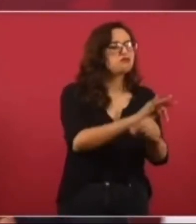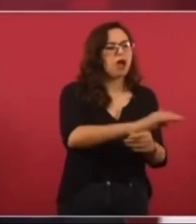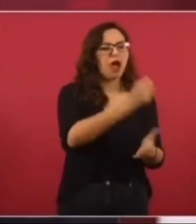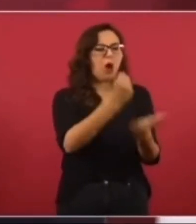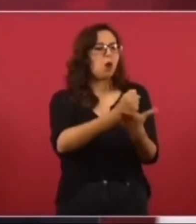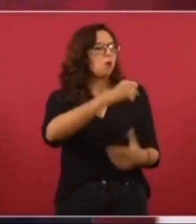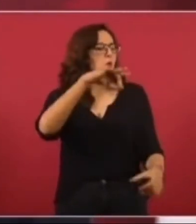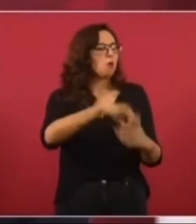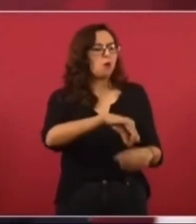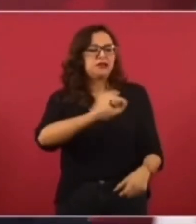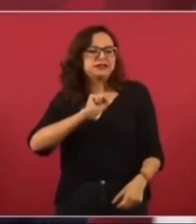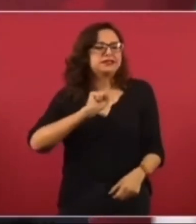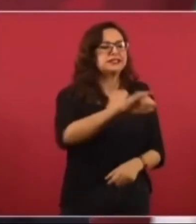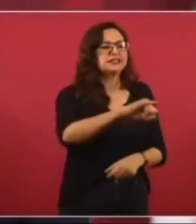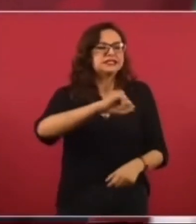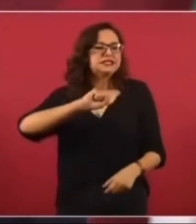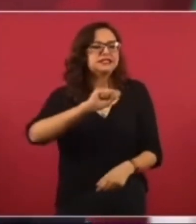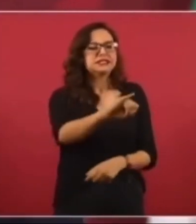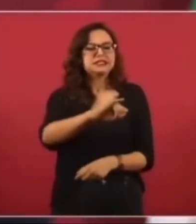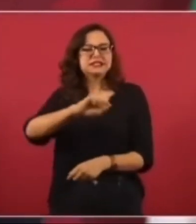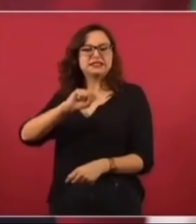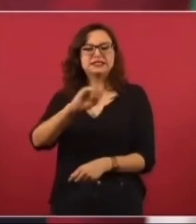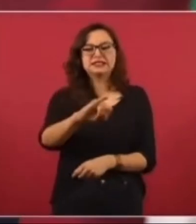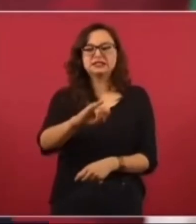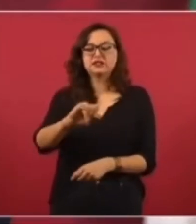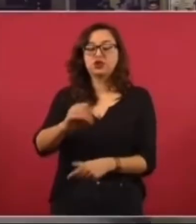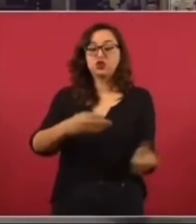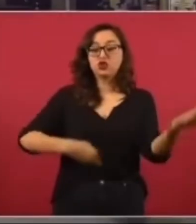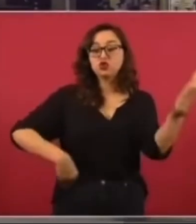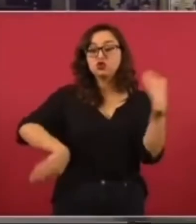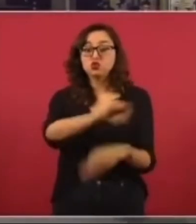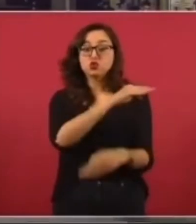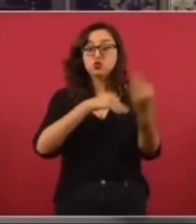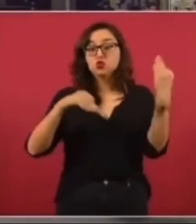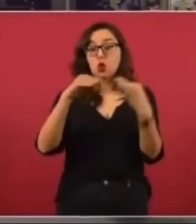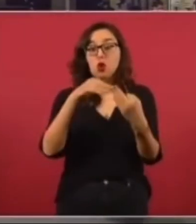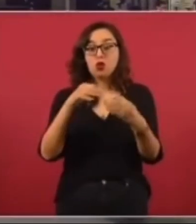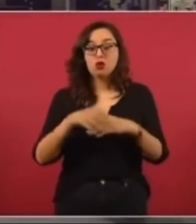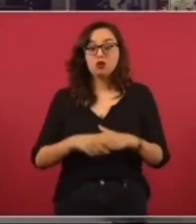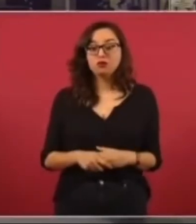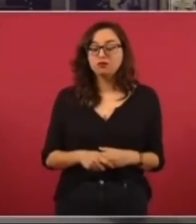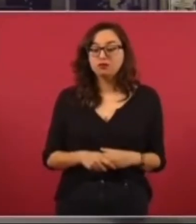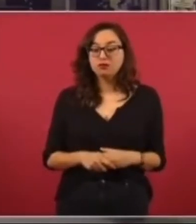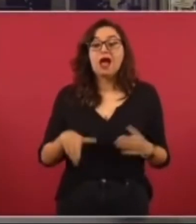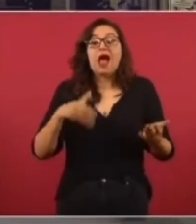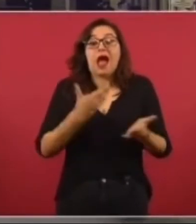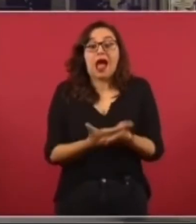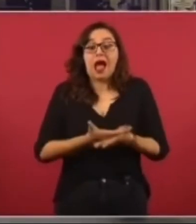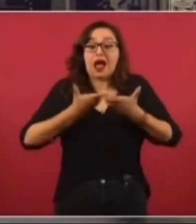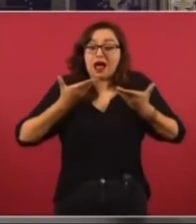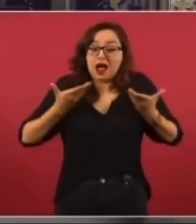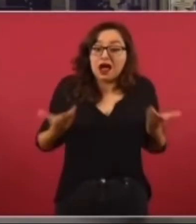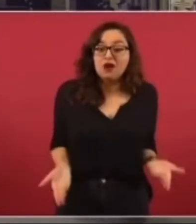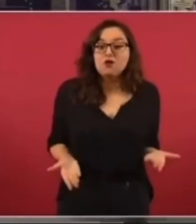contrario. Todo lo que beneficia al pueblo, todo